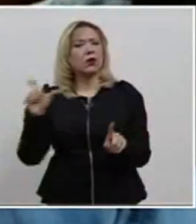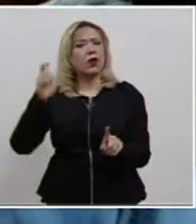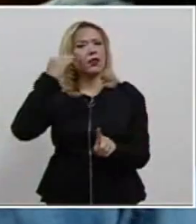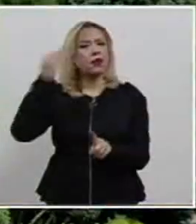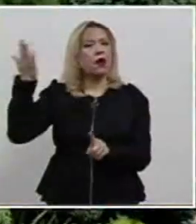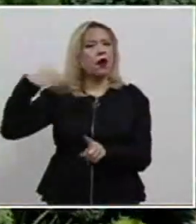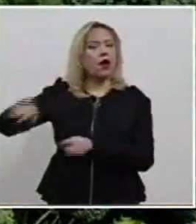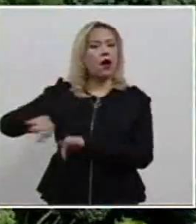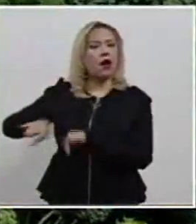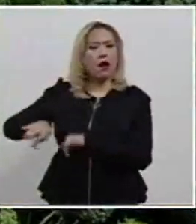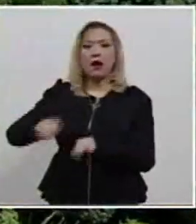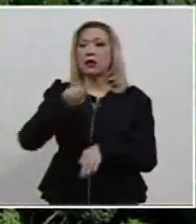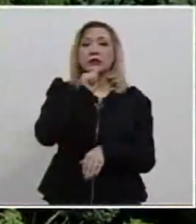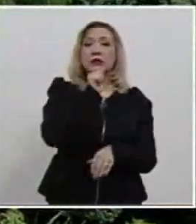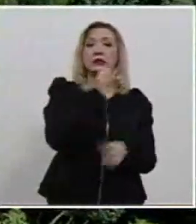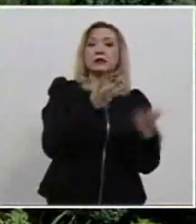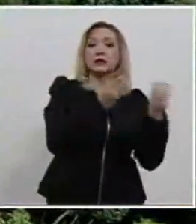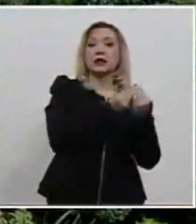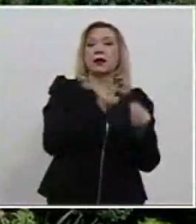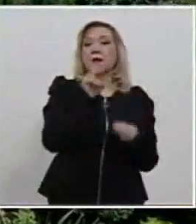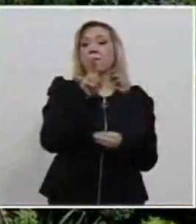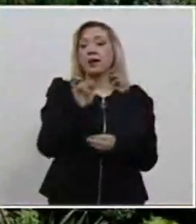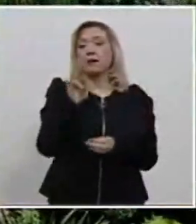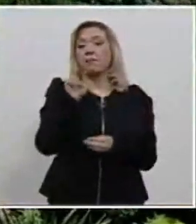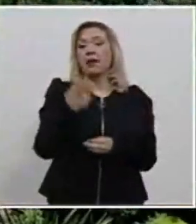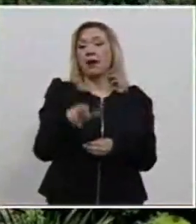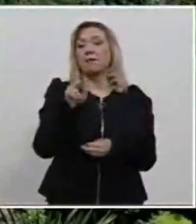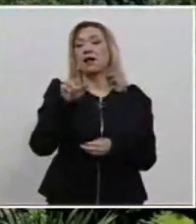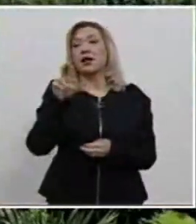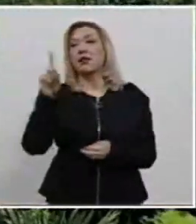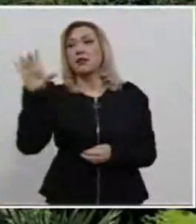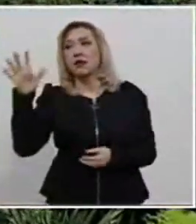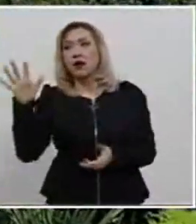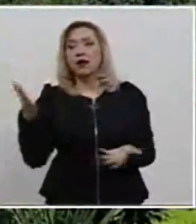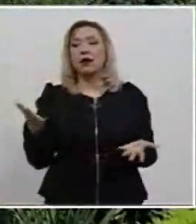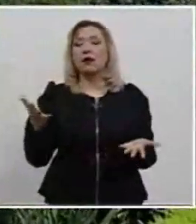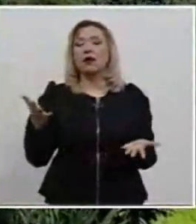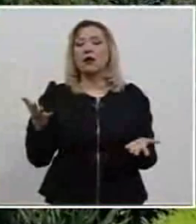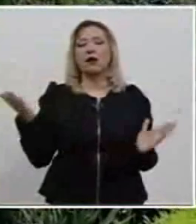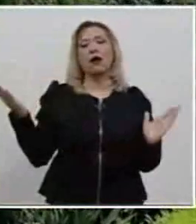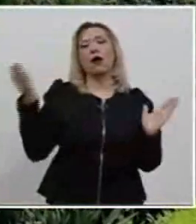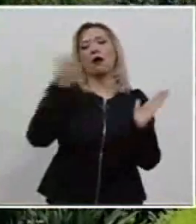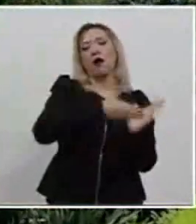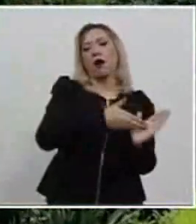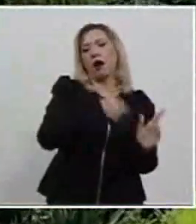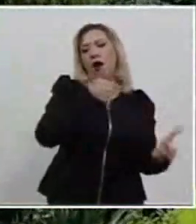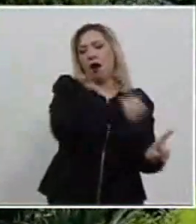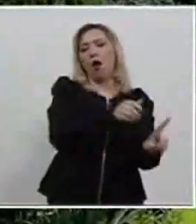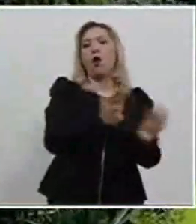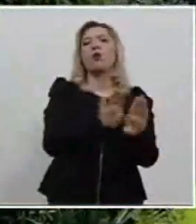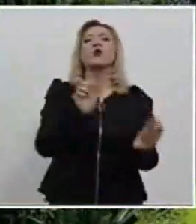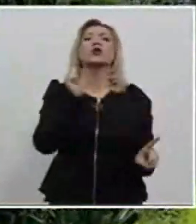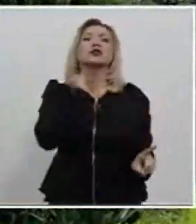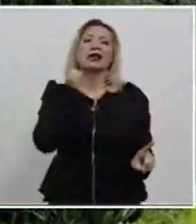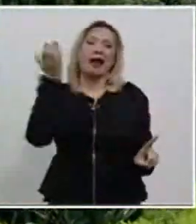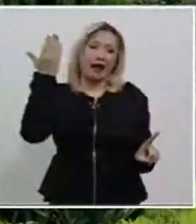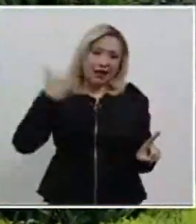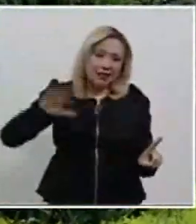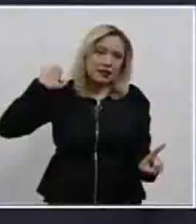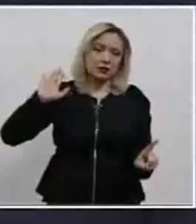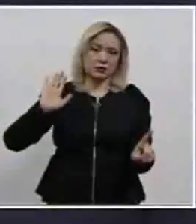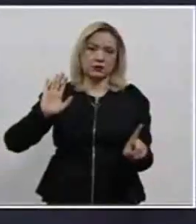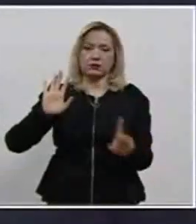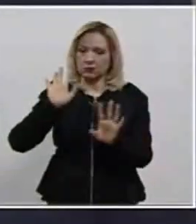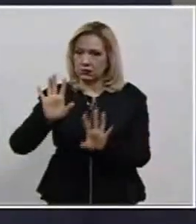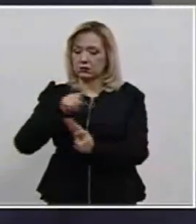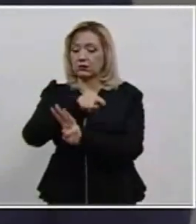especializada calificar la conducta e individualizar la sanción. Además, deberá determinar si los partidos que